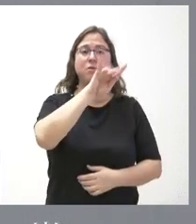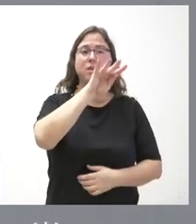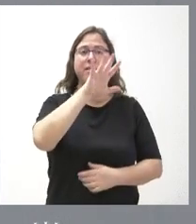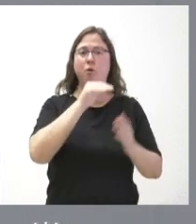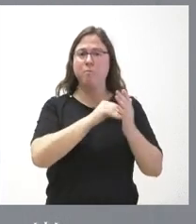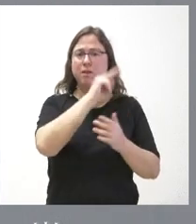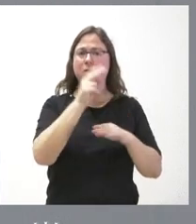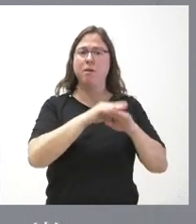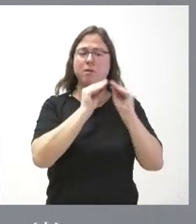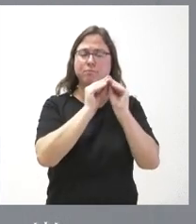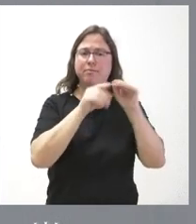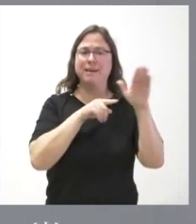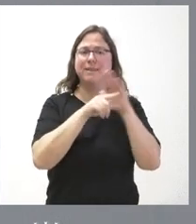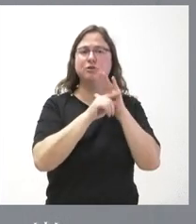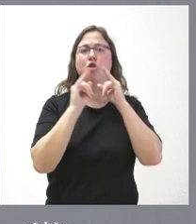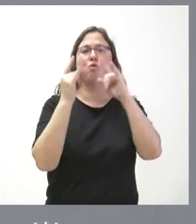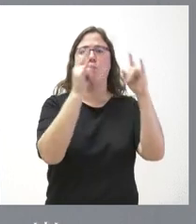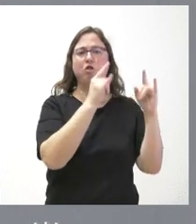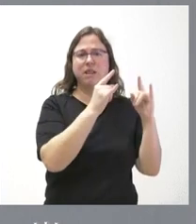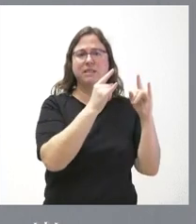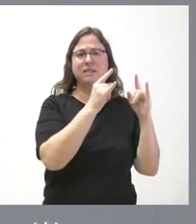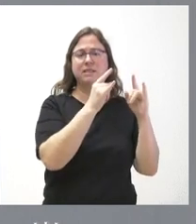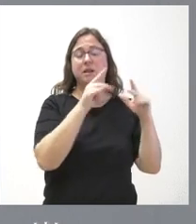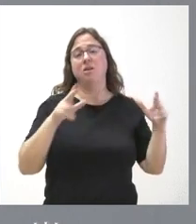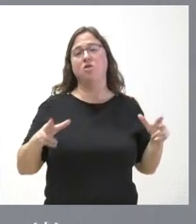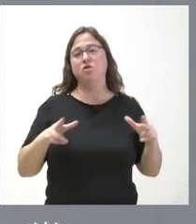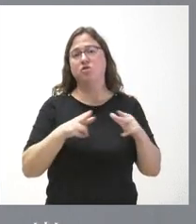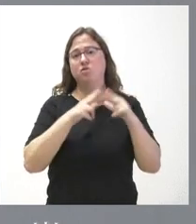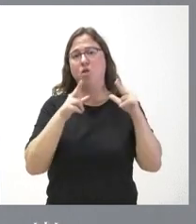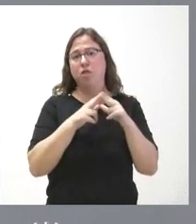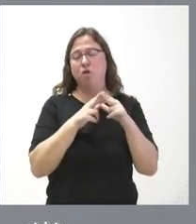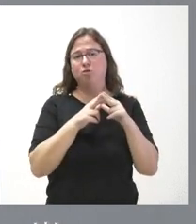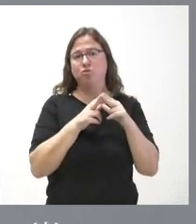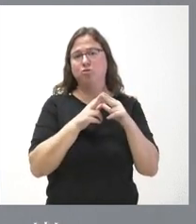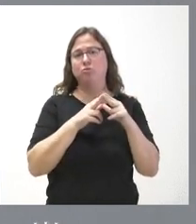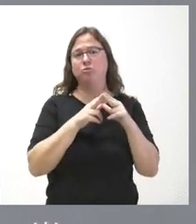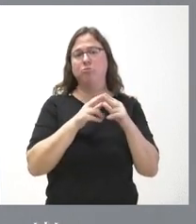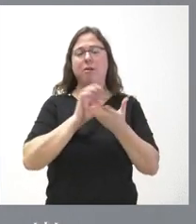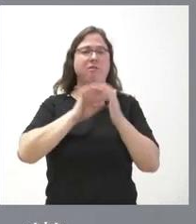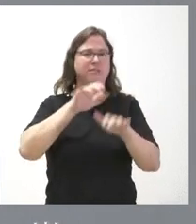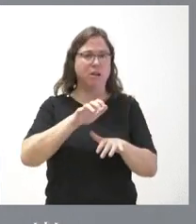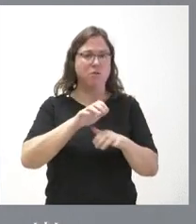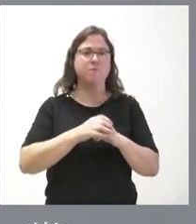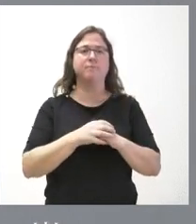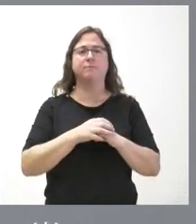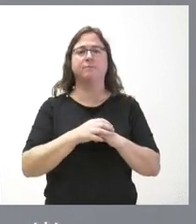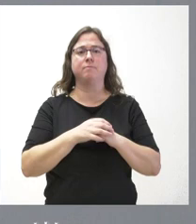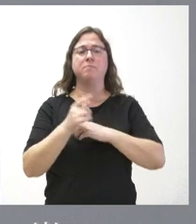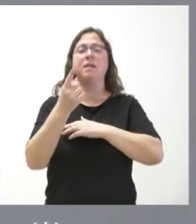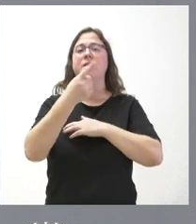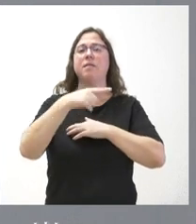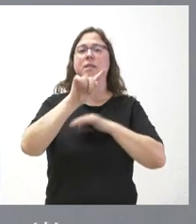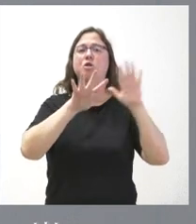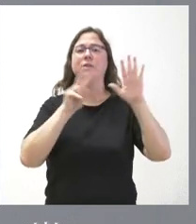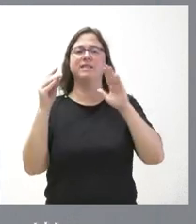activar la gestión de montes de los socios privados en Castilla y León, 197